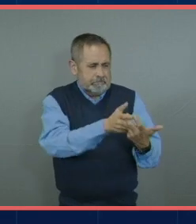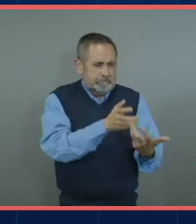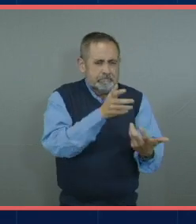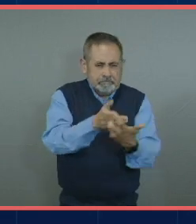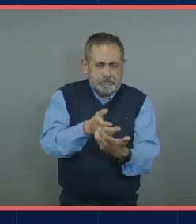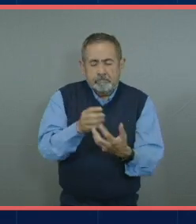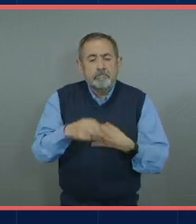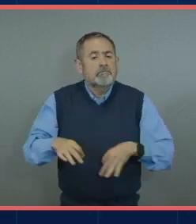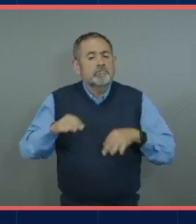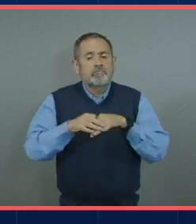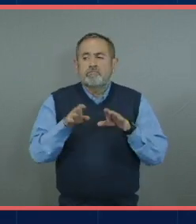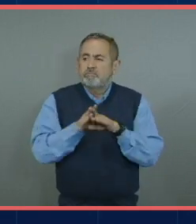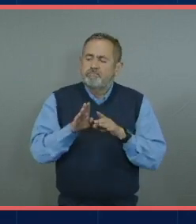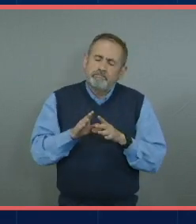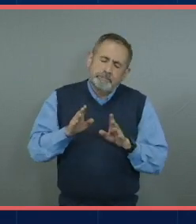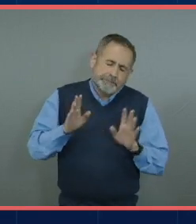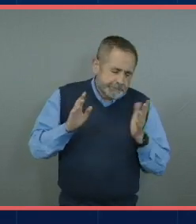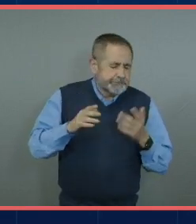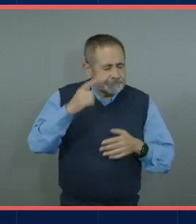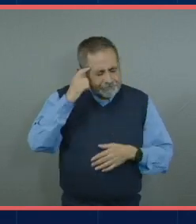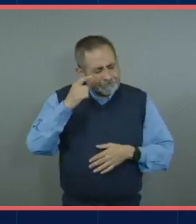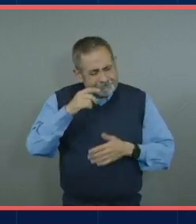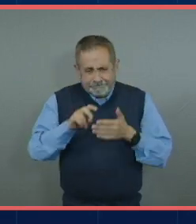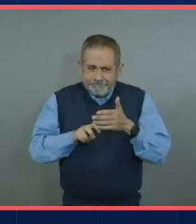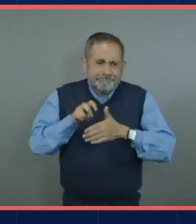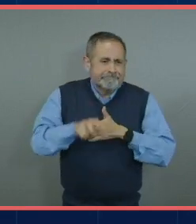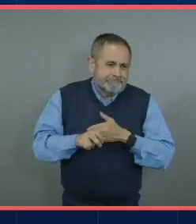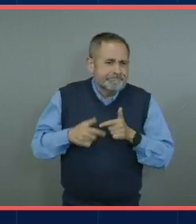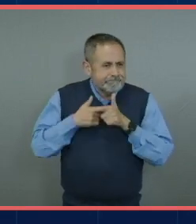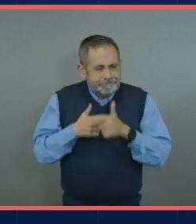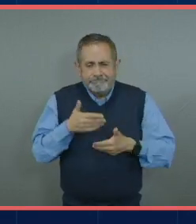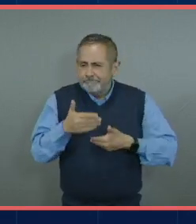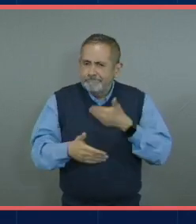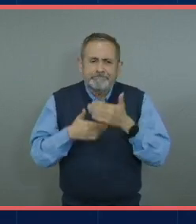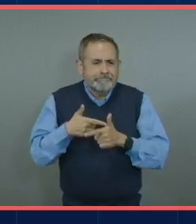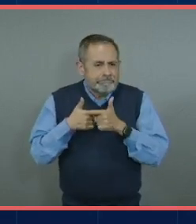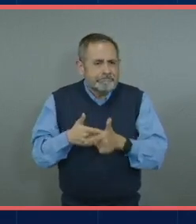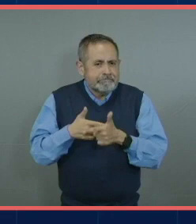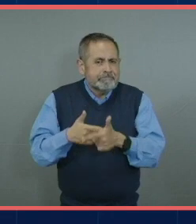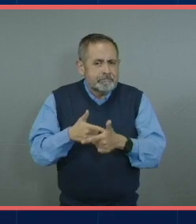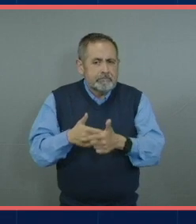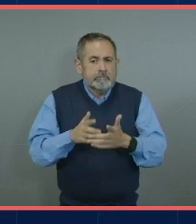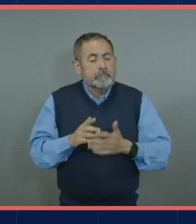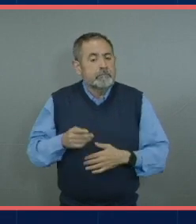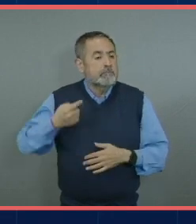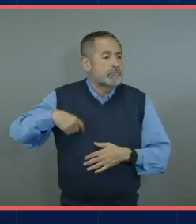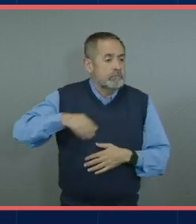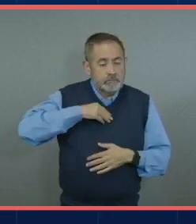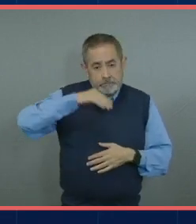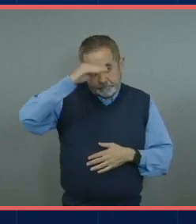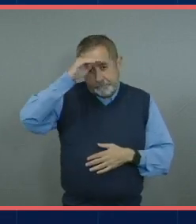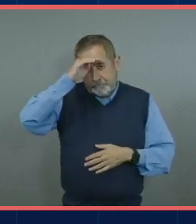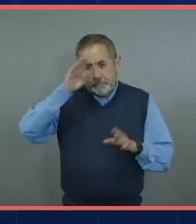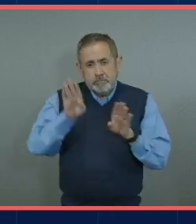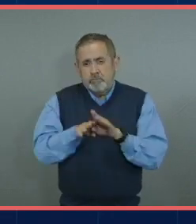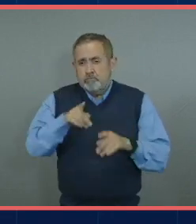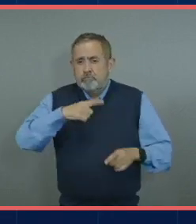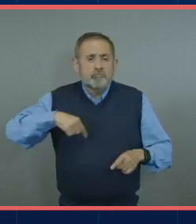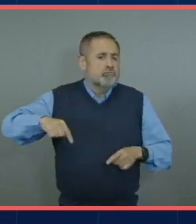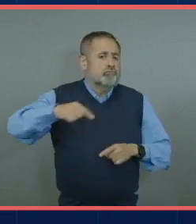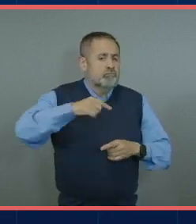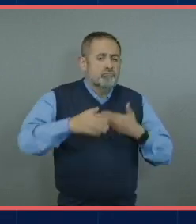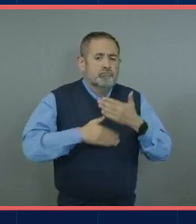la forma de cómo superarlas y saber o tener en mente que pues todo eso que nos planteemos